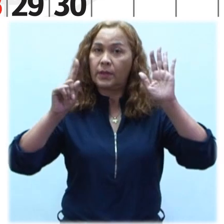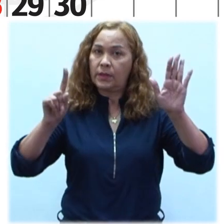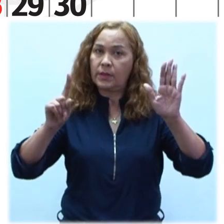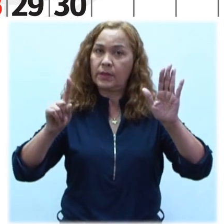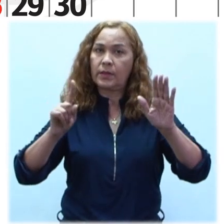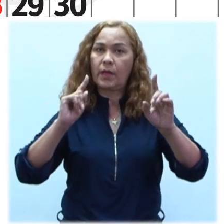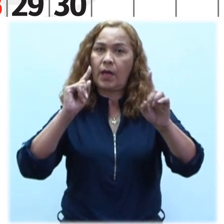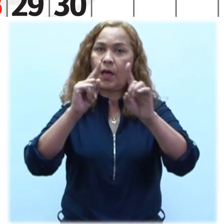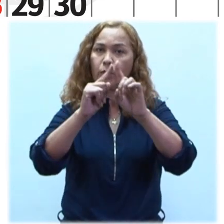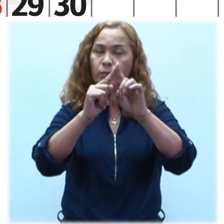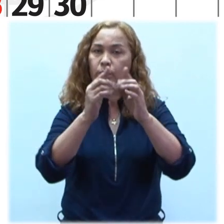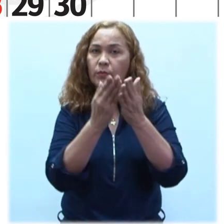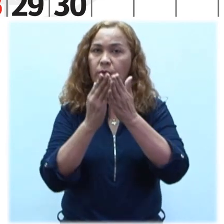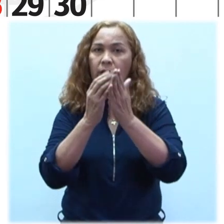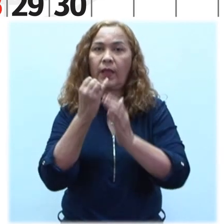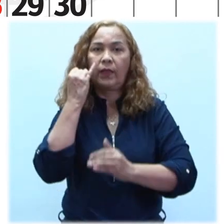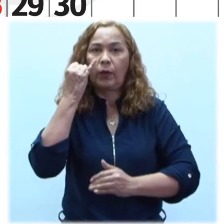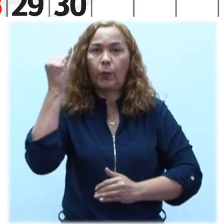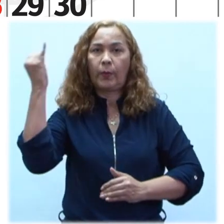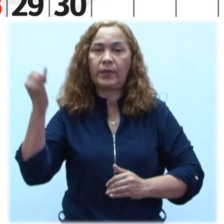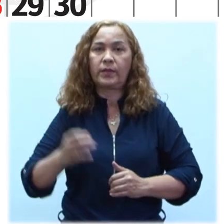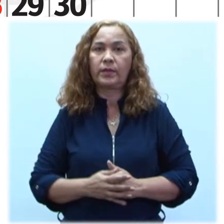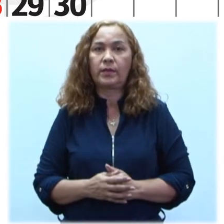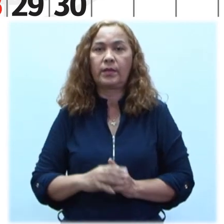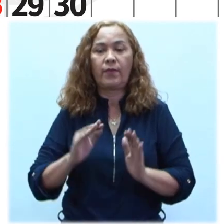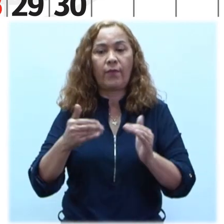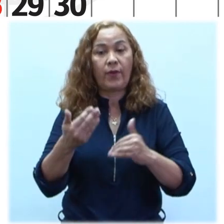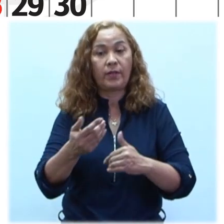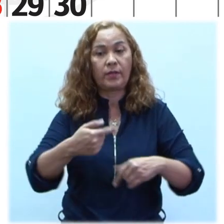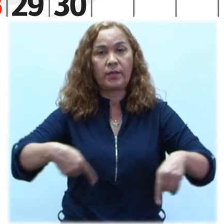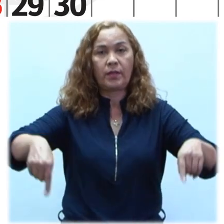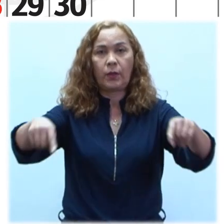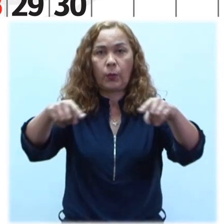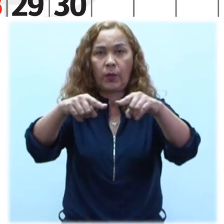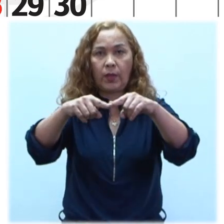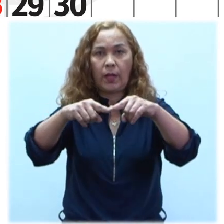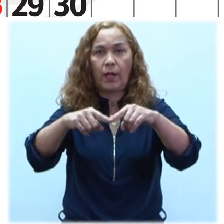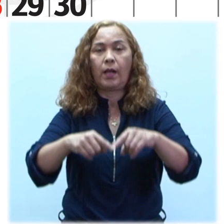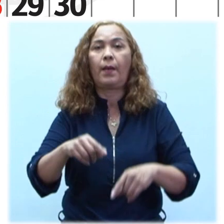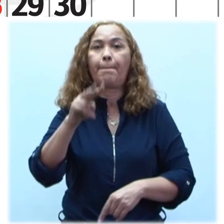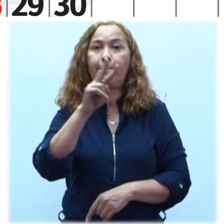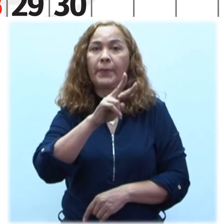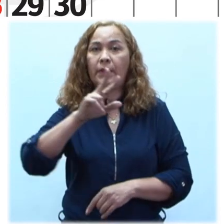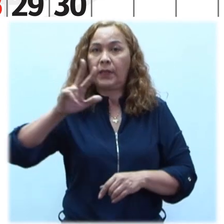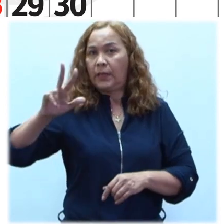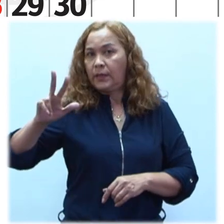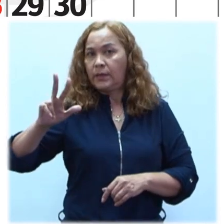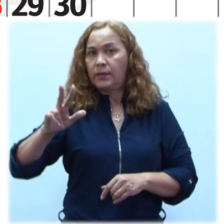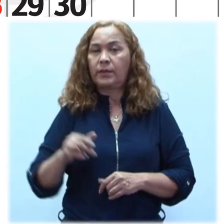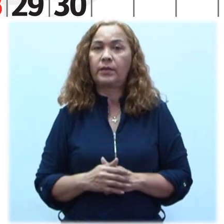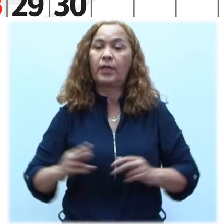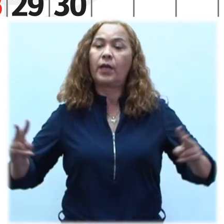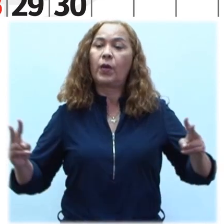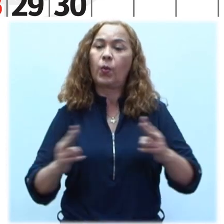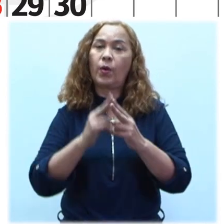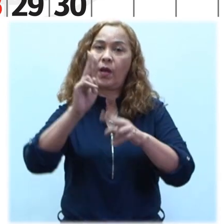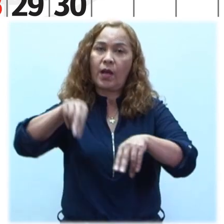26 Reto Estudiantil de Idiomas Fase Circuital Día 23